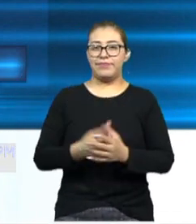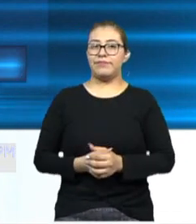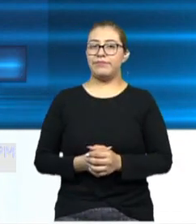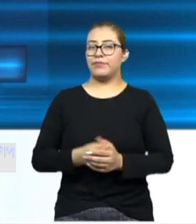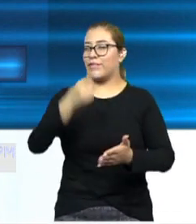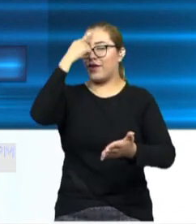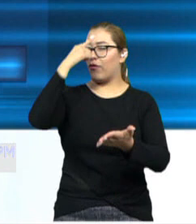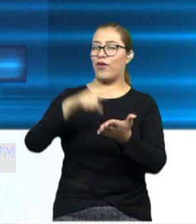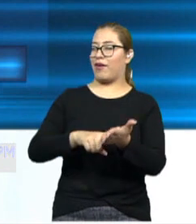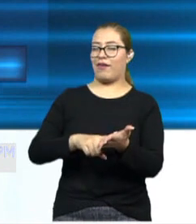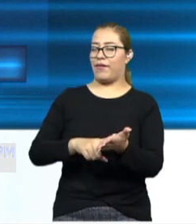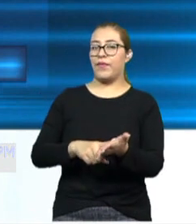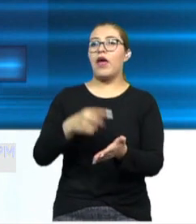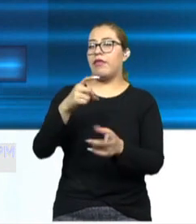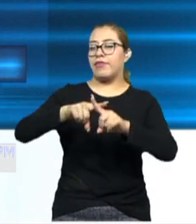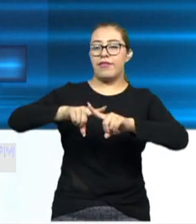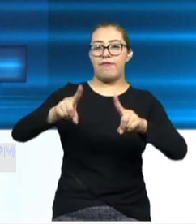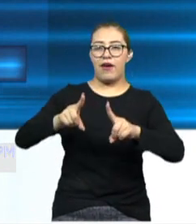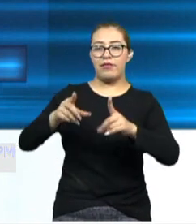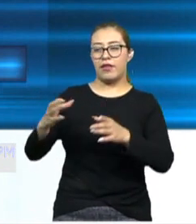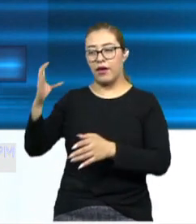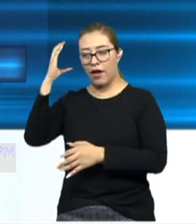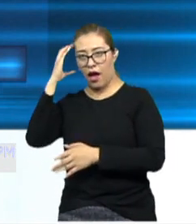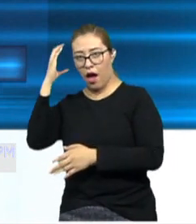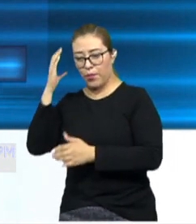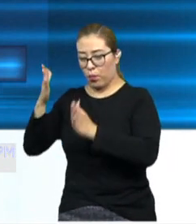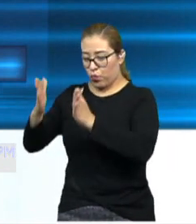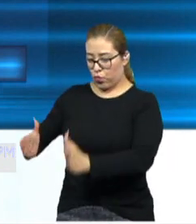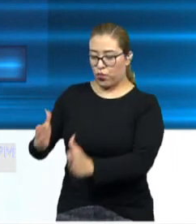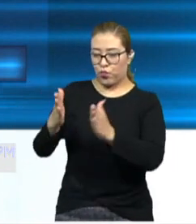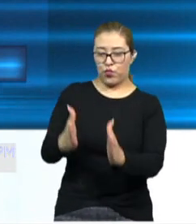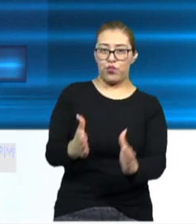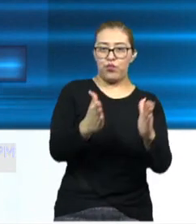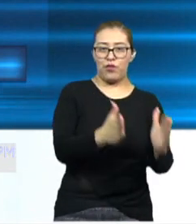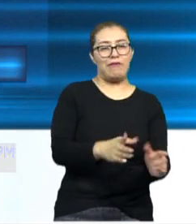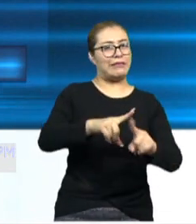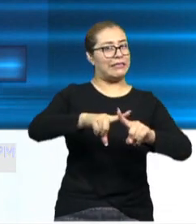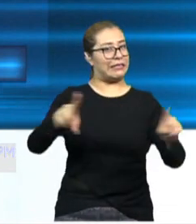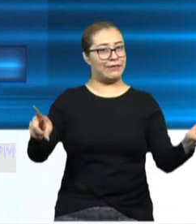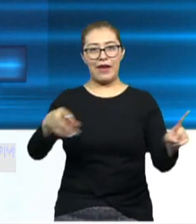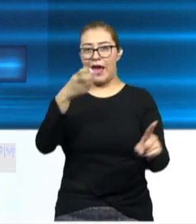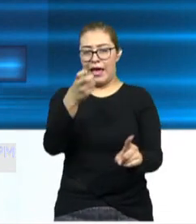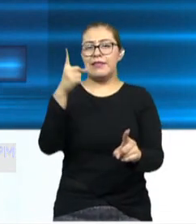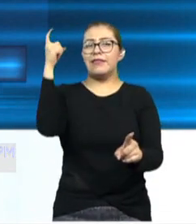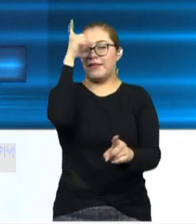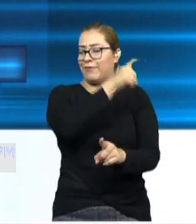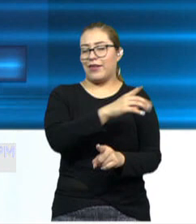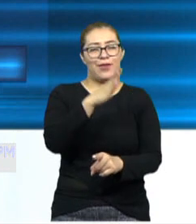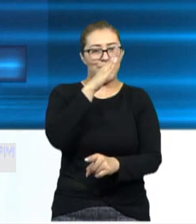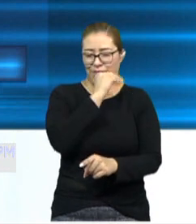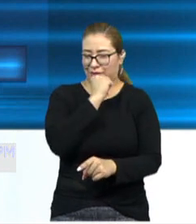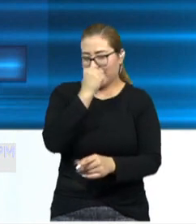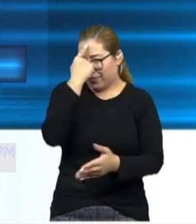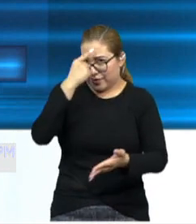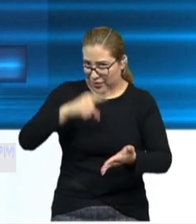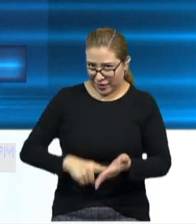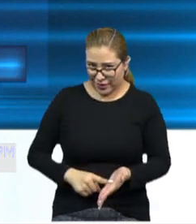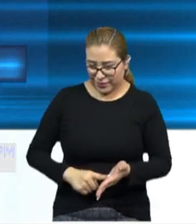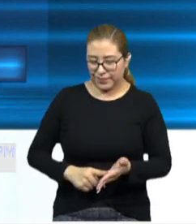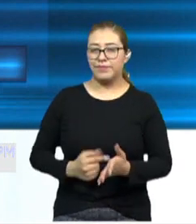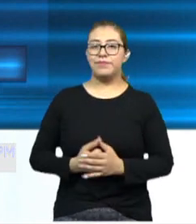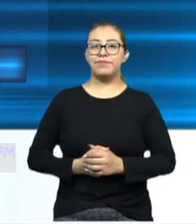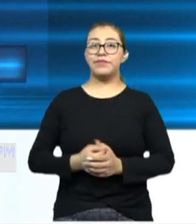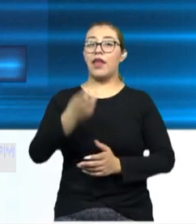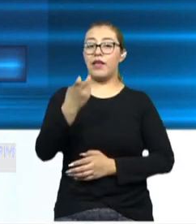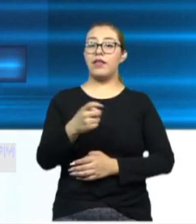cuneros diferentes, obviamente, por estadística sería poco probable que también esto suceda, y que